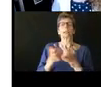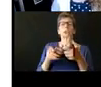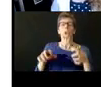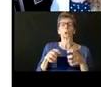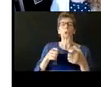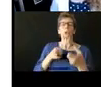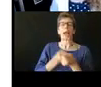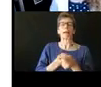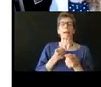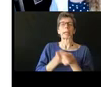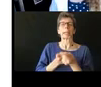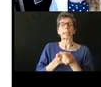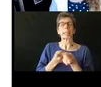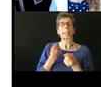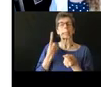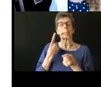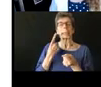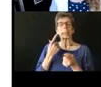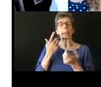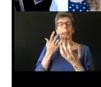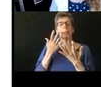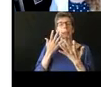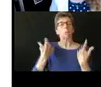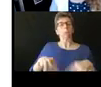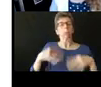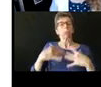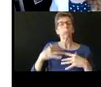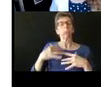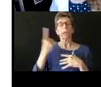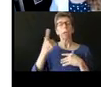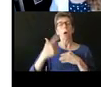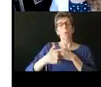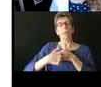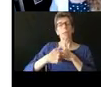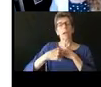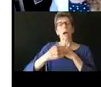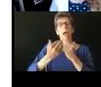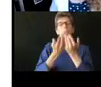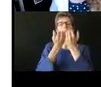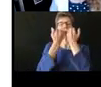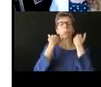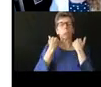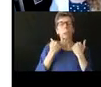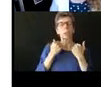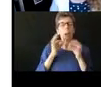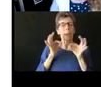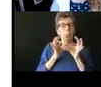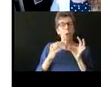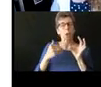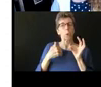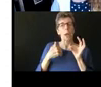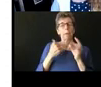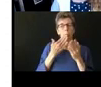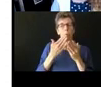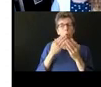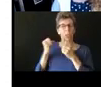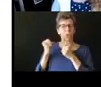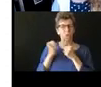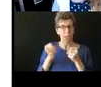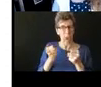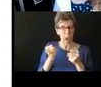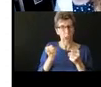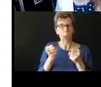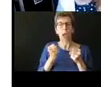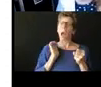retos entonces hay que buscar la estrategia nuestros servicios son gratuitos Northwest